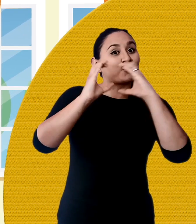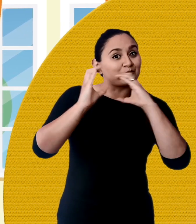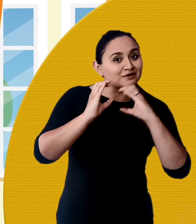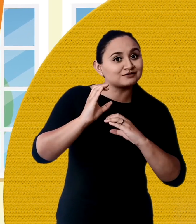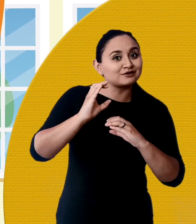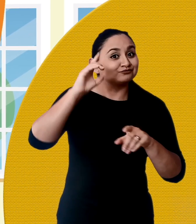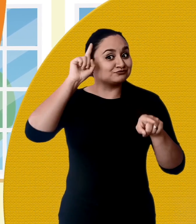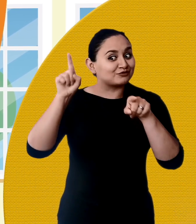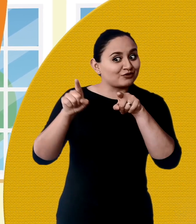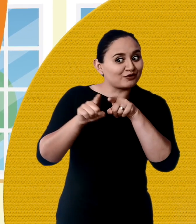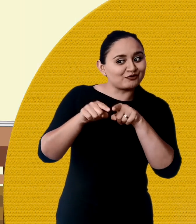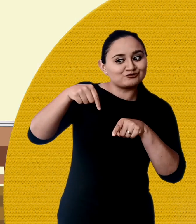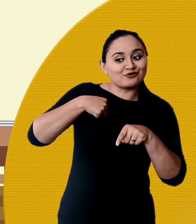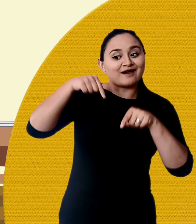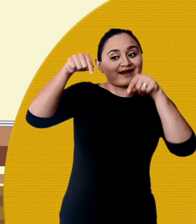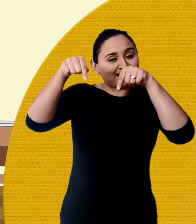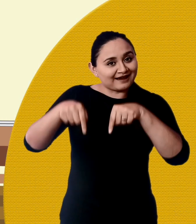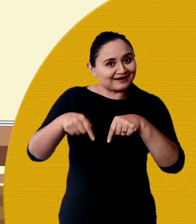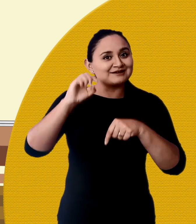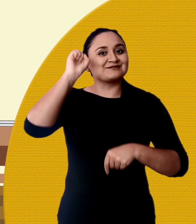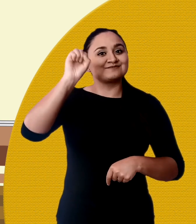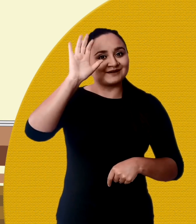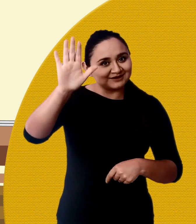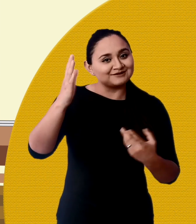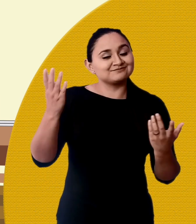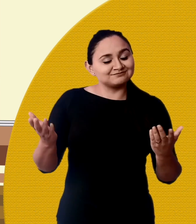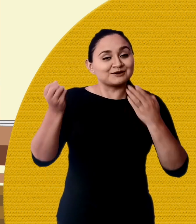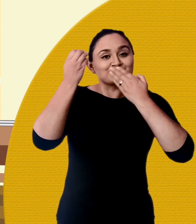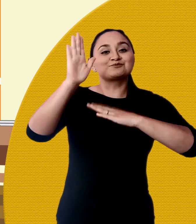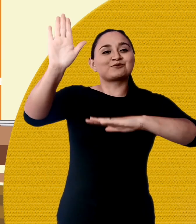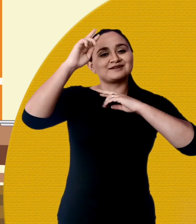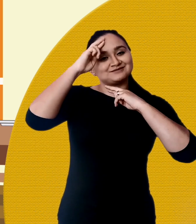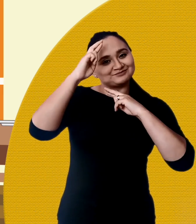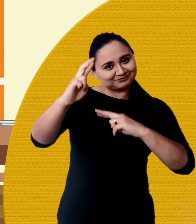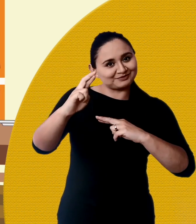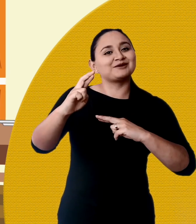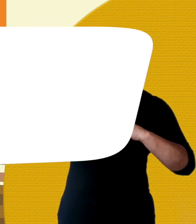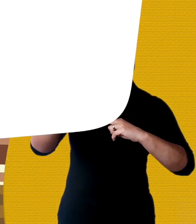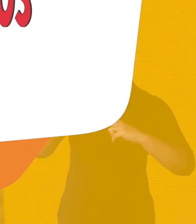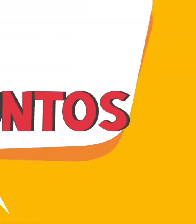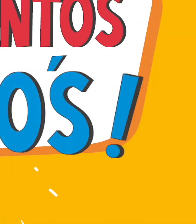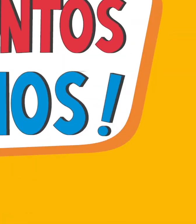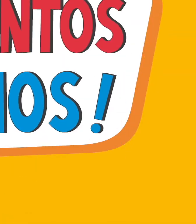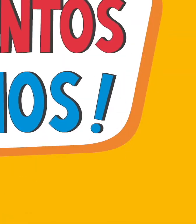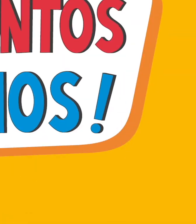acordado a ver una peli con ustedes. Y los acuerdos se respetan. ¡Claro que sí! ¡Sí!